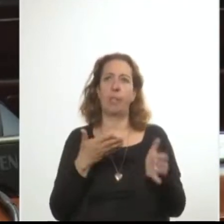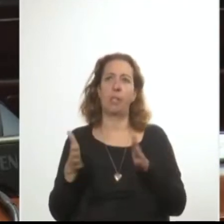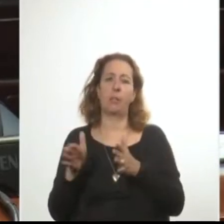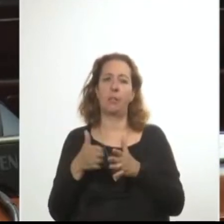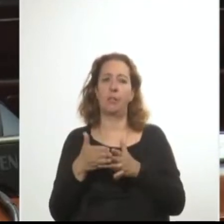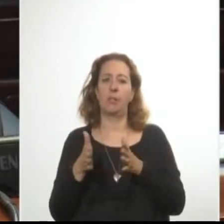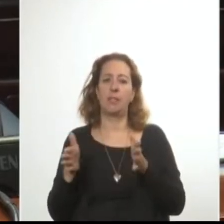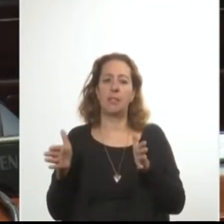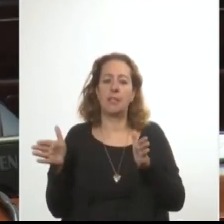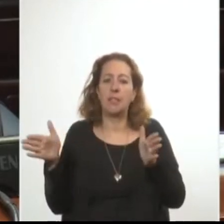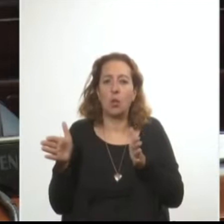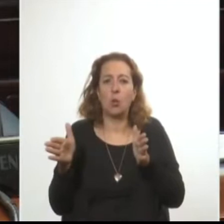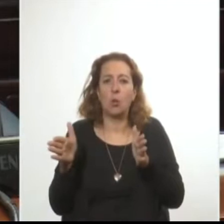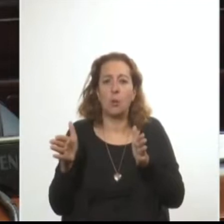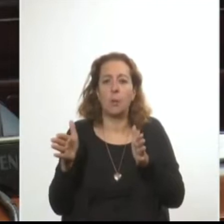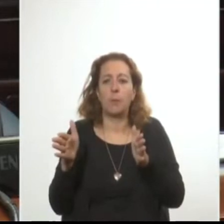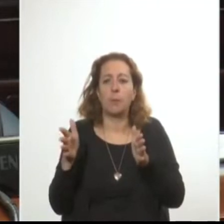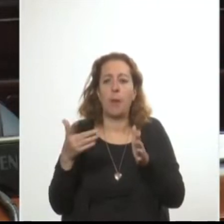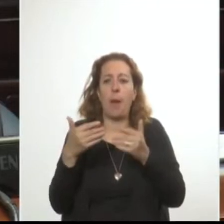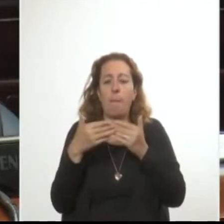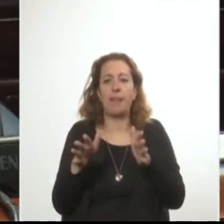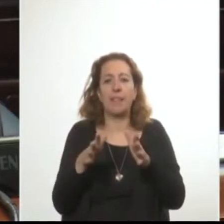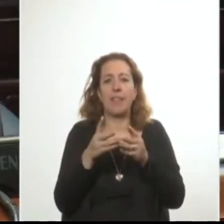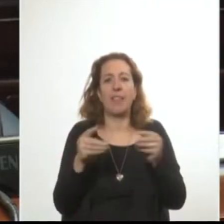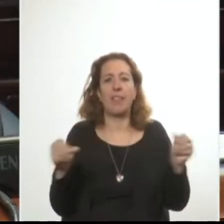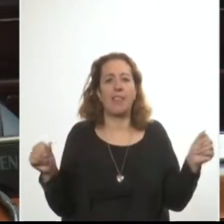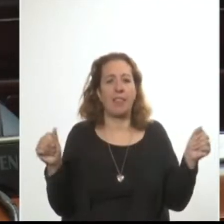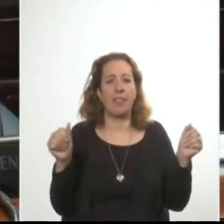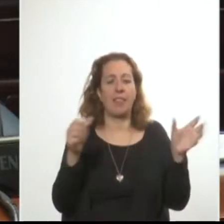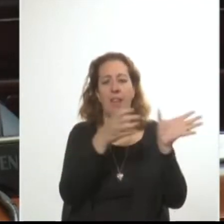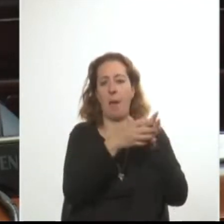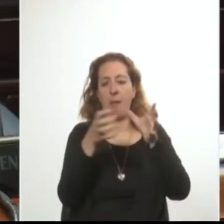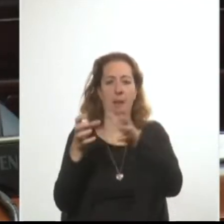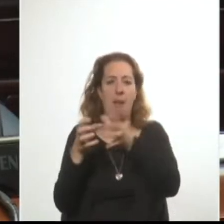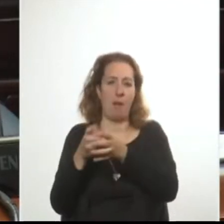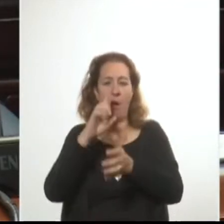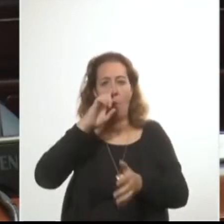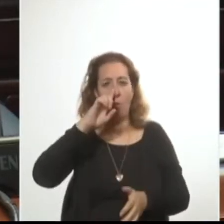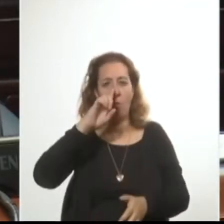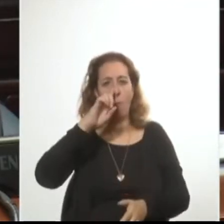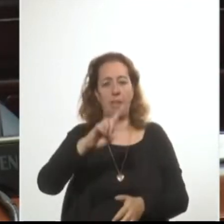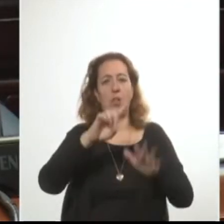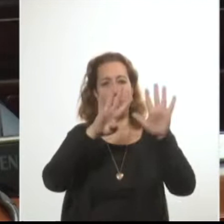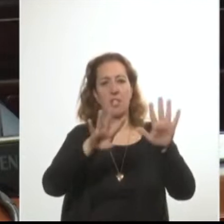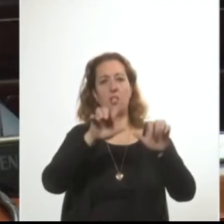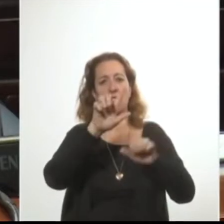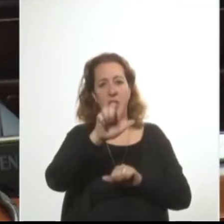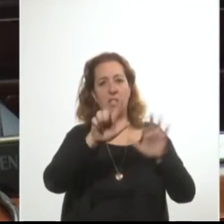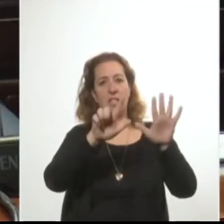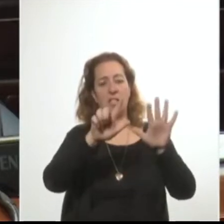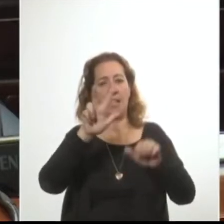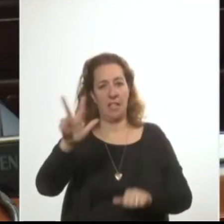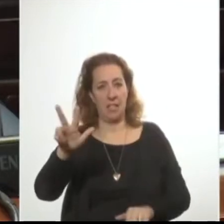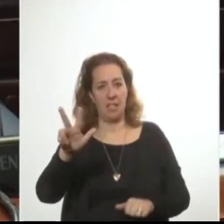circunscribe a partir de la disolución de las cámaras en junio de 1973 y a los